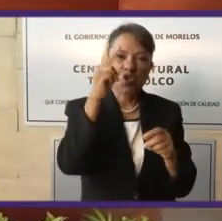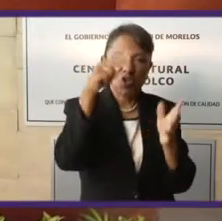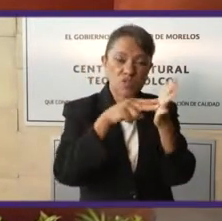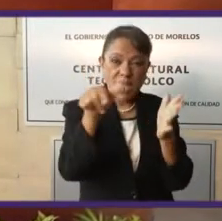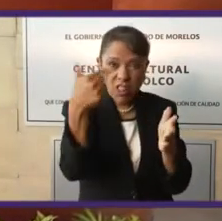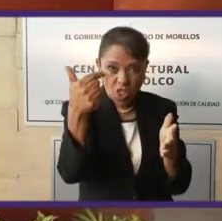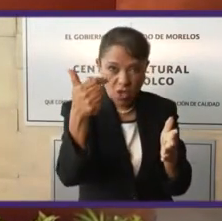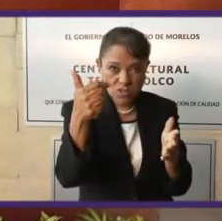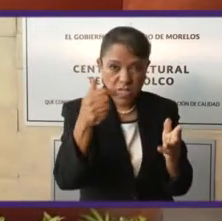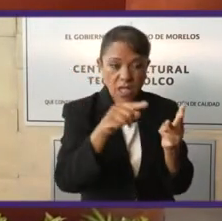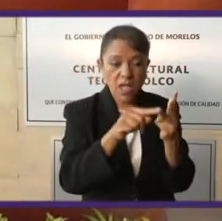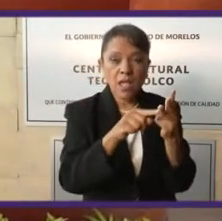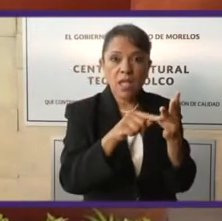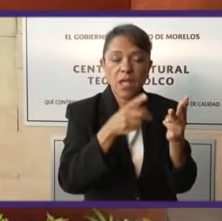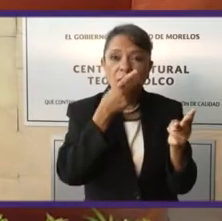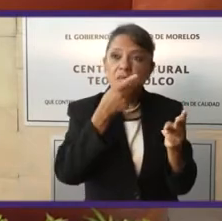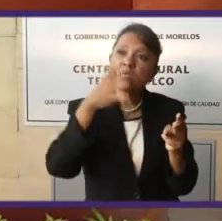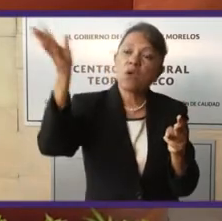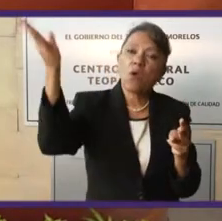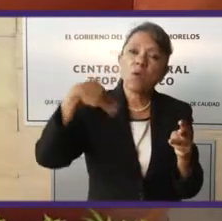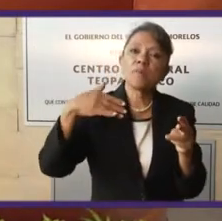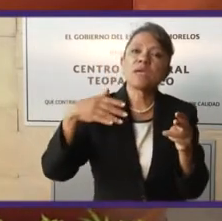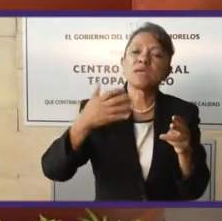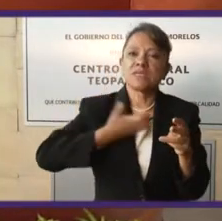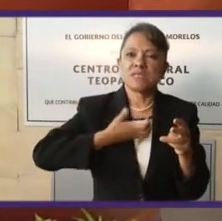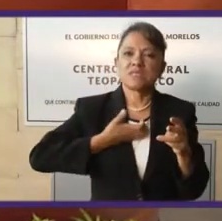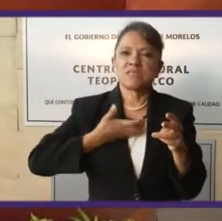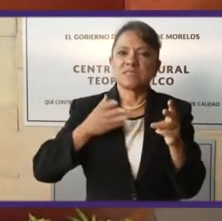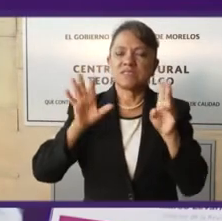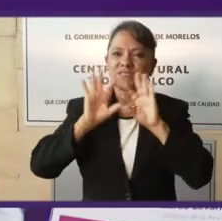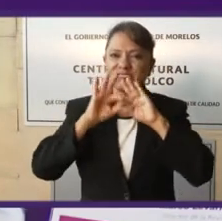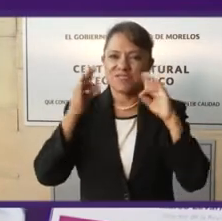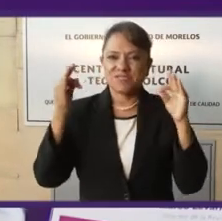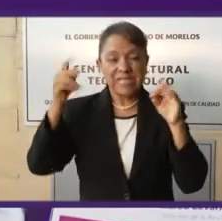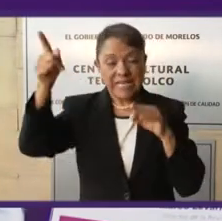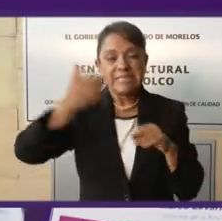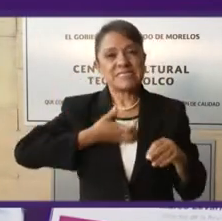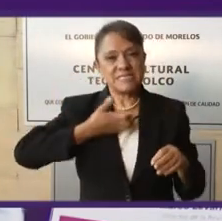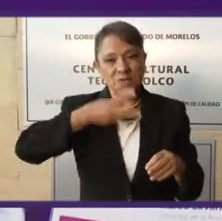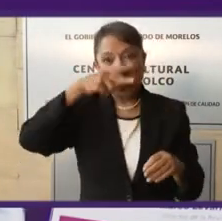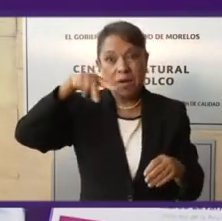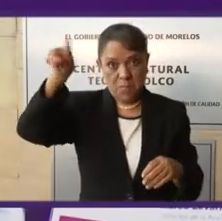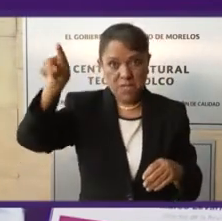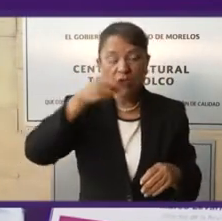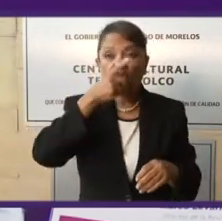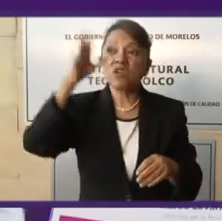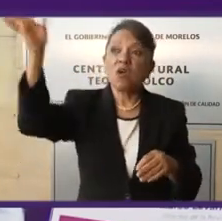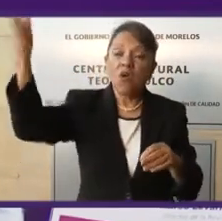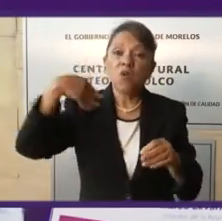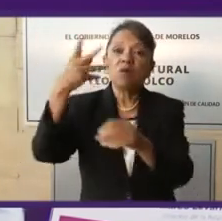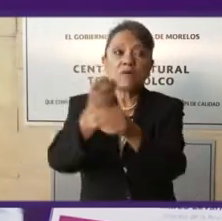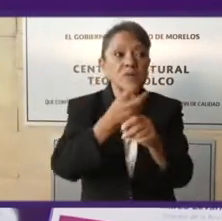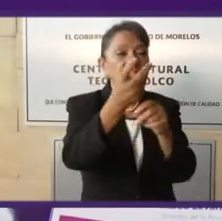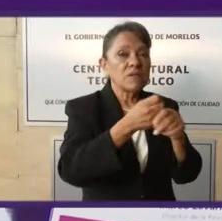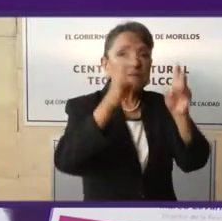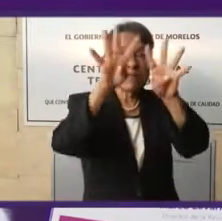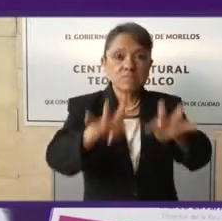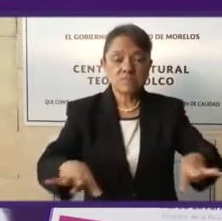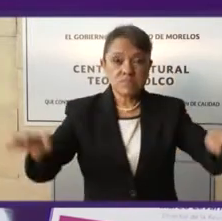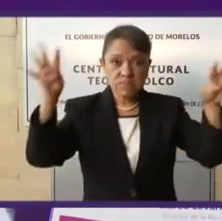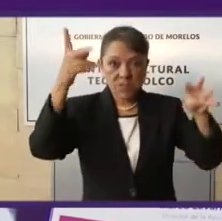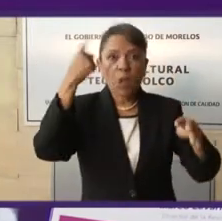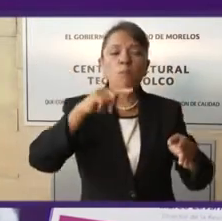elecciones, al Zócalo a la formación de Morena. Y el Pacto por México ni siquiera